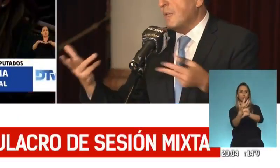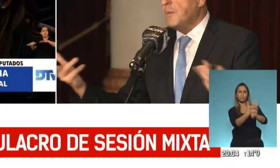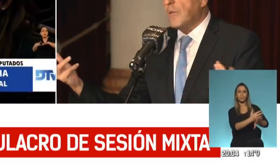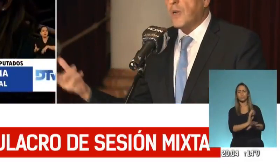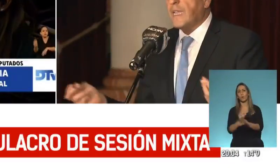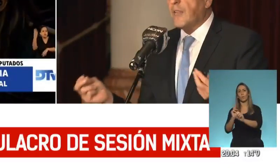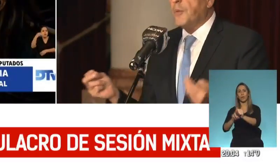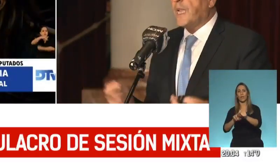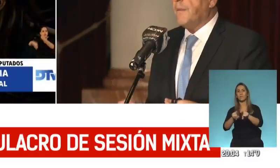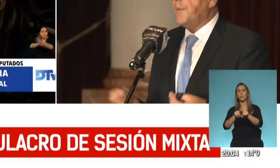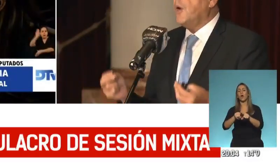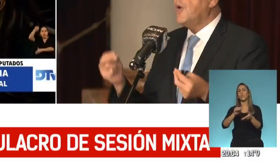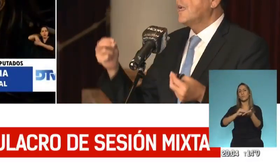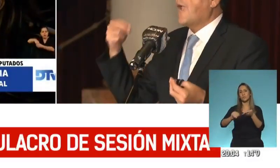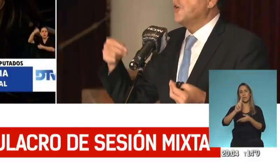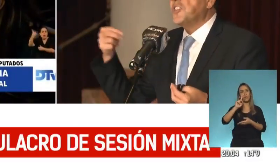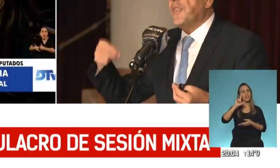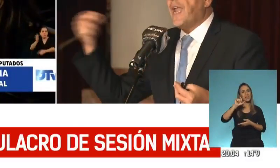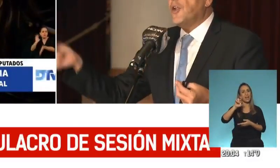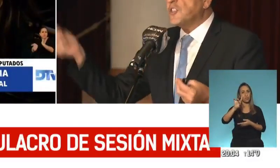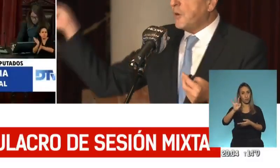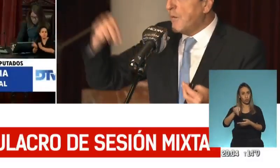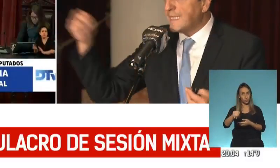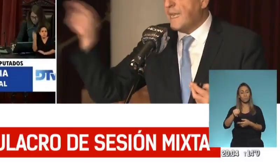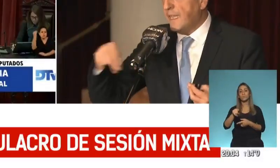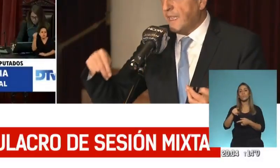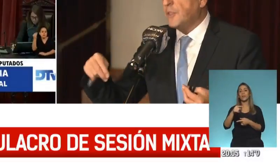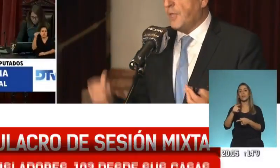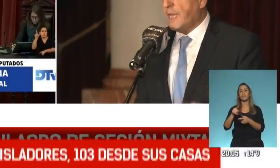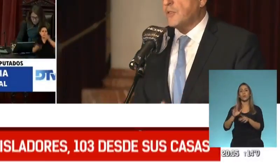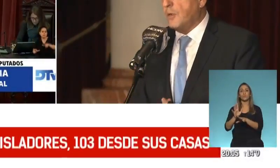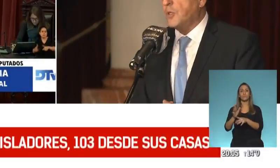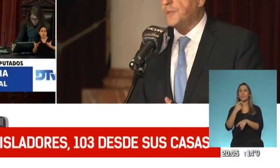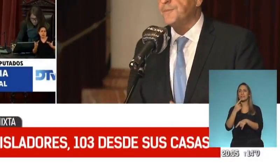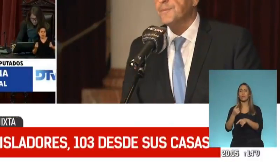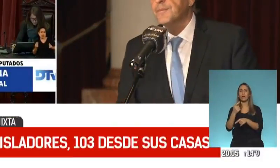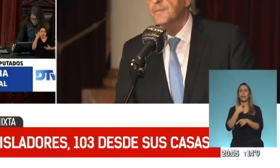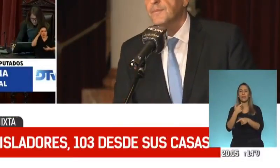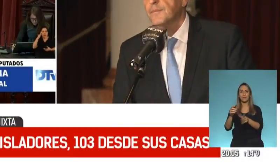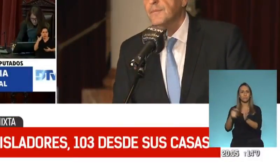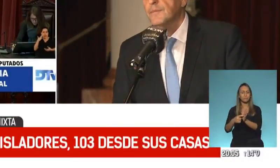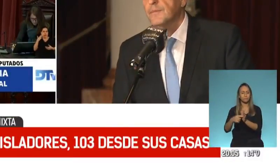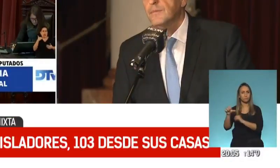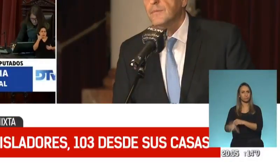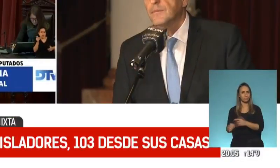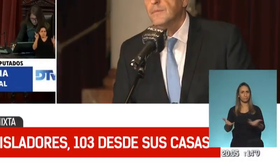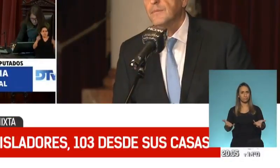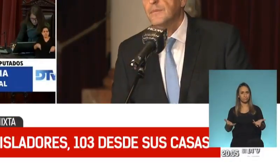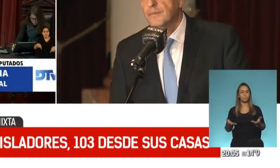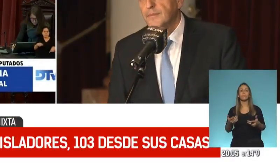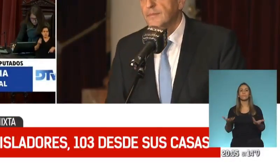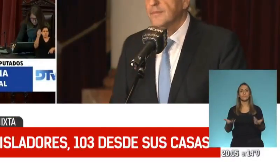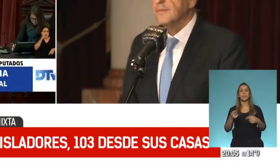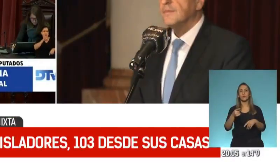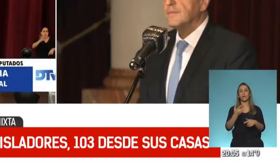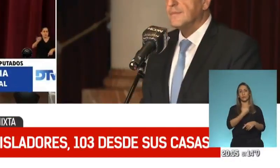como le pasó al diputado Ricardo, por ejemplo, que considera no seguras en el intento de ingreso del voto. Bien, Sergio Massa,